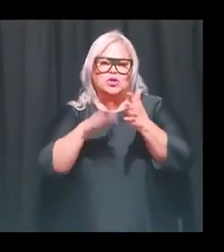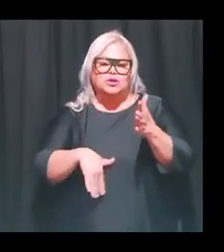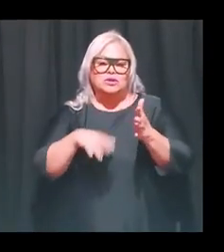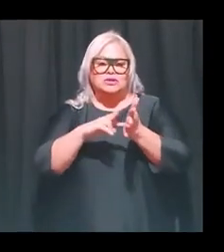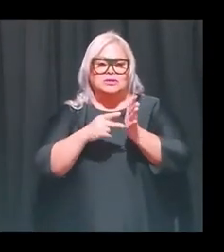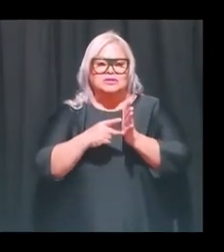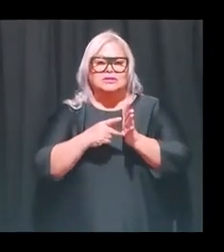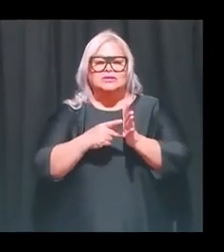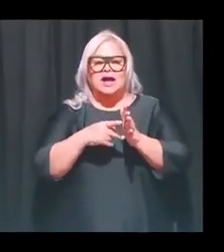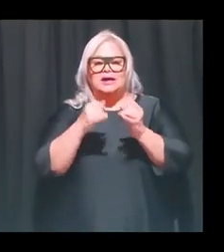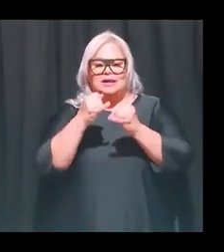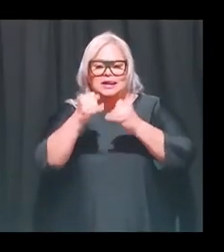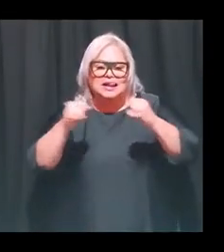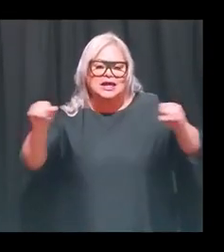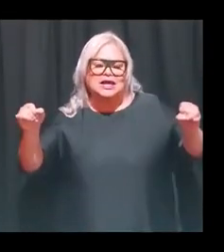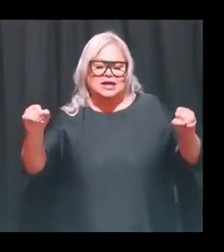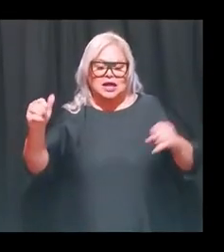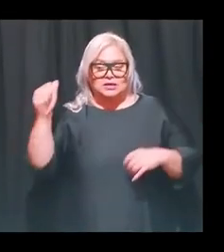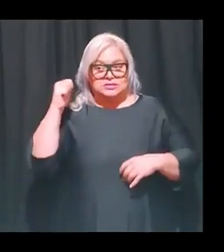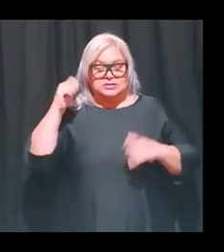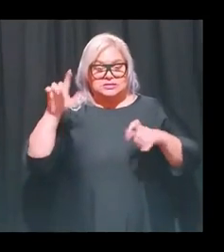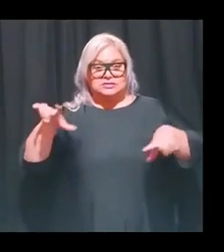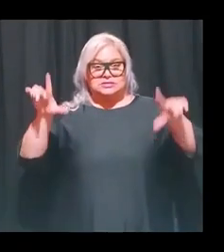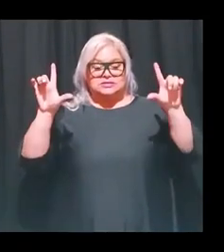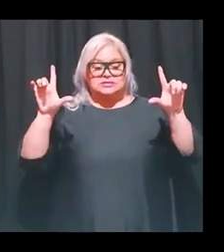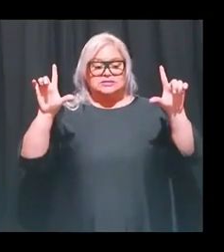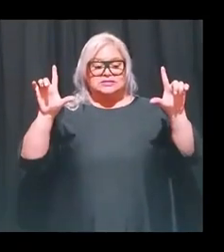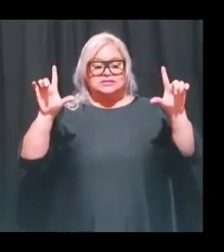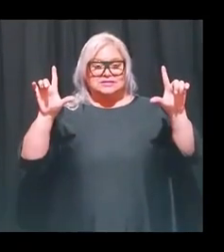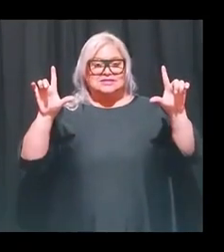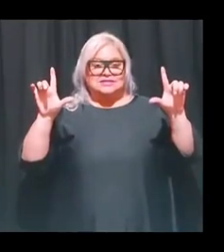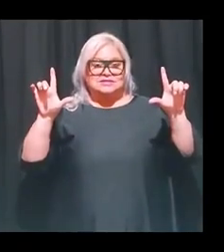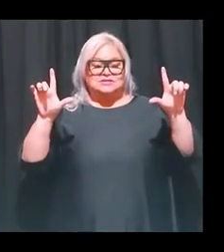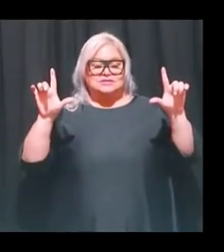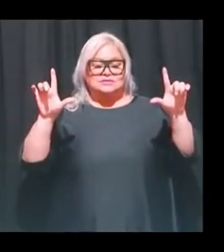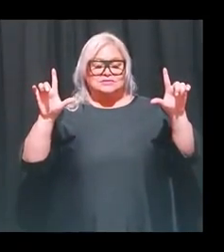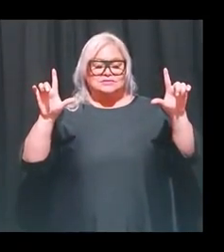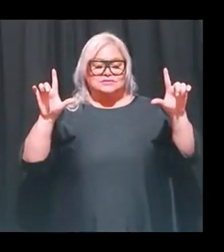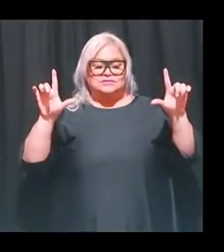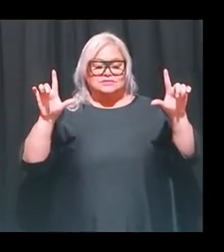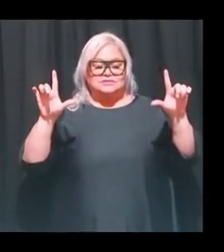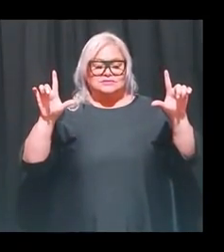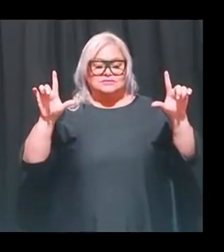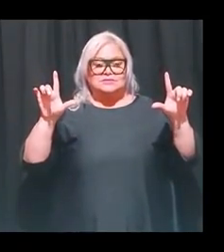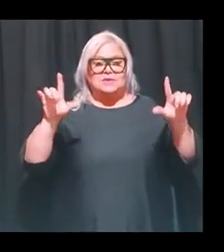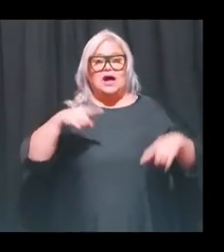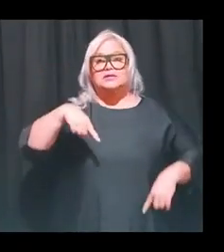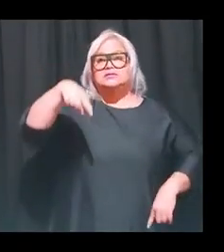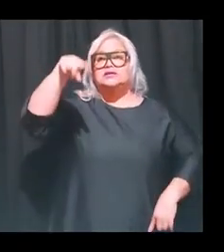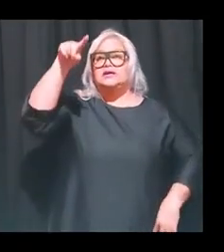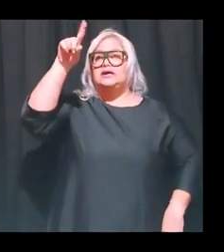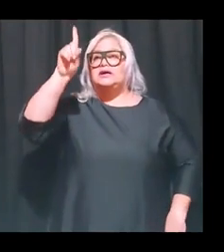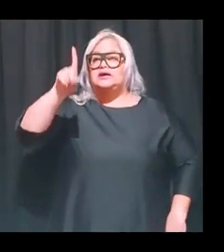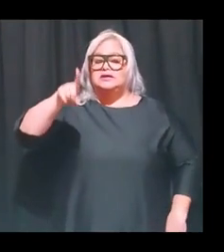hay como unas líneas detrás de uno de los que está en la pintura que van hacia arriba en